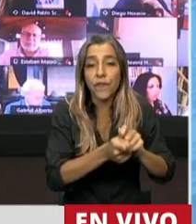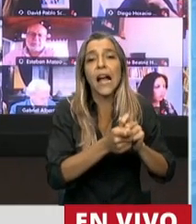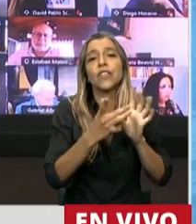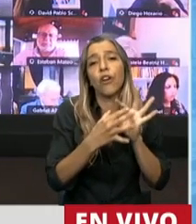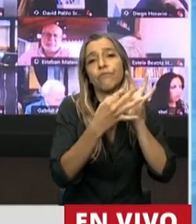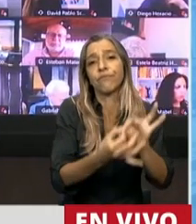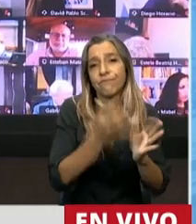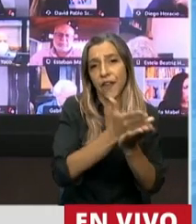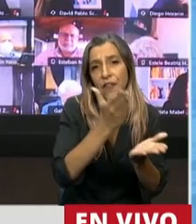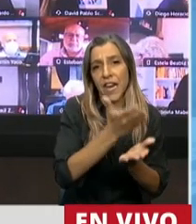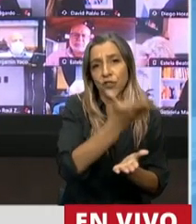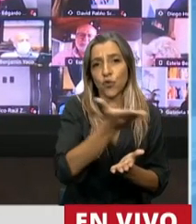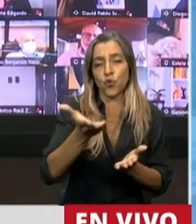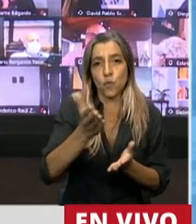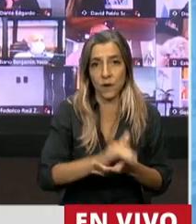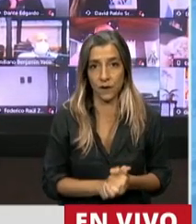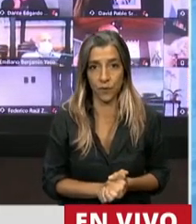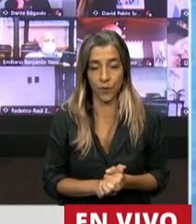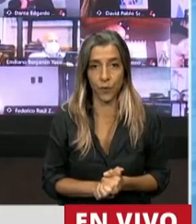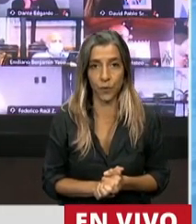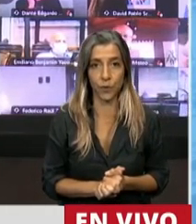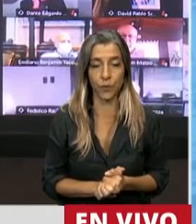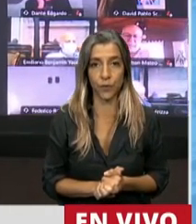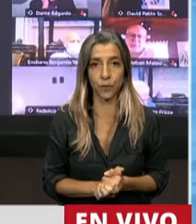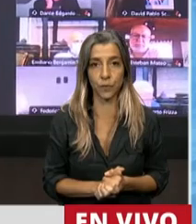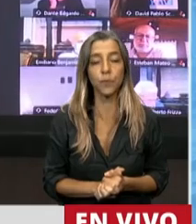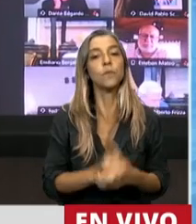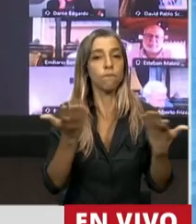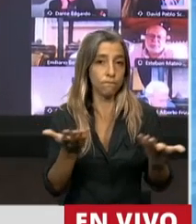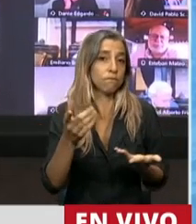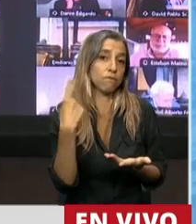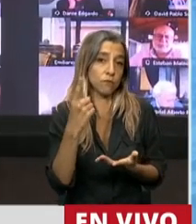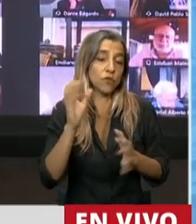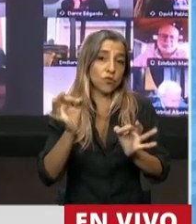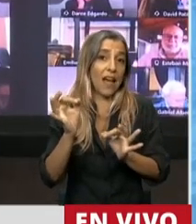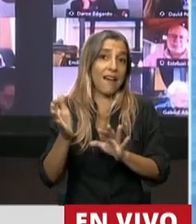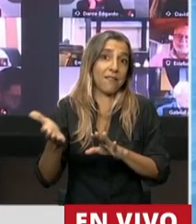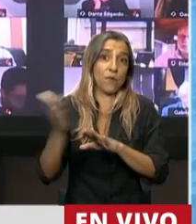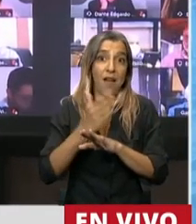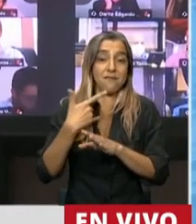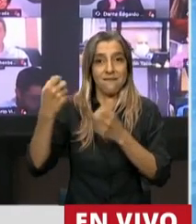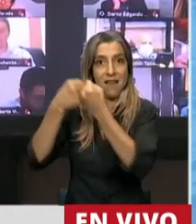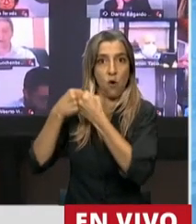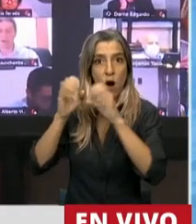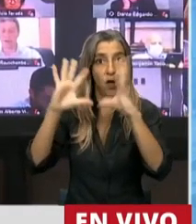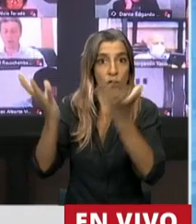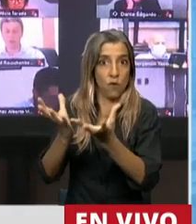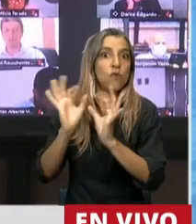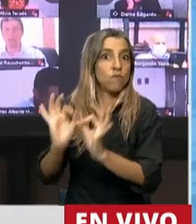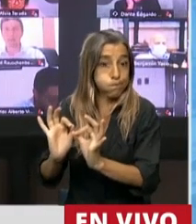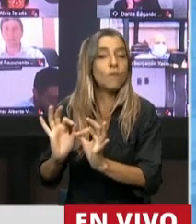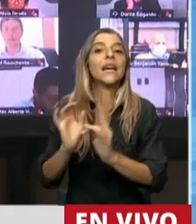particularmente establecida como lo hemos previsto a nivel internacional, y sobre los derechos de las personas con